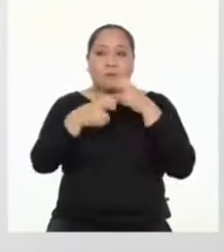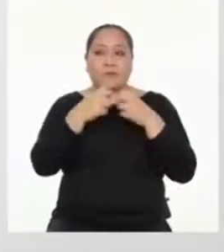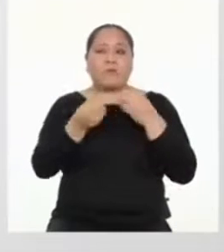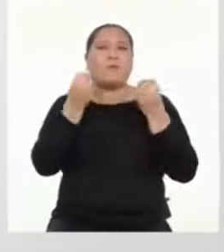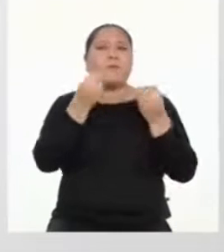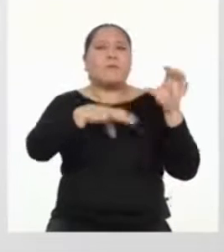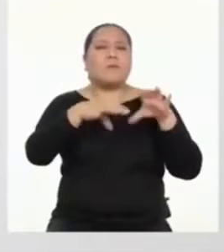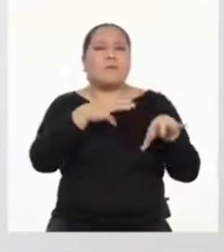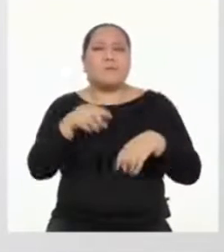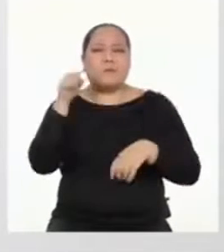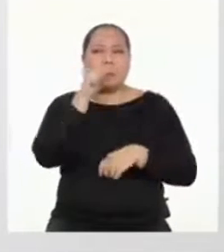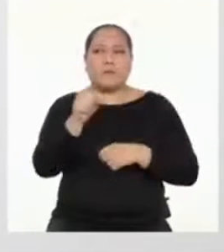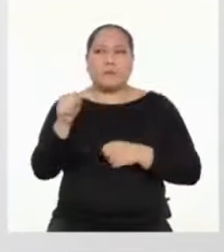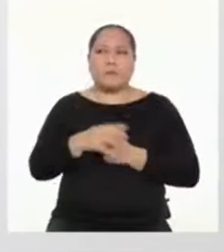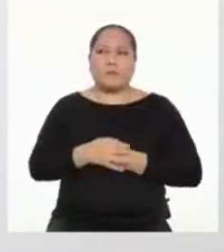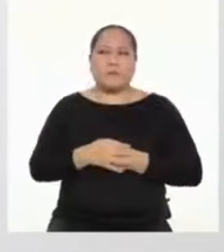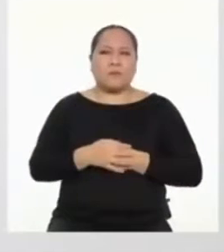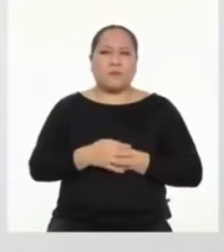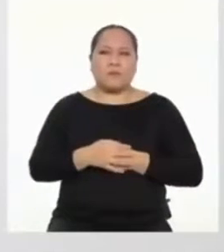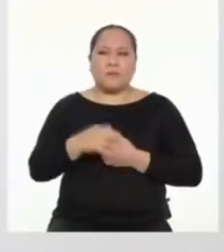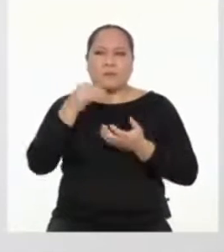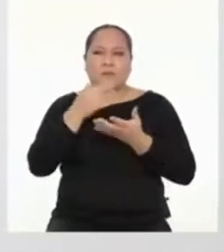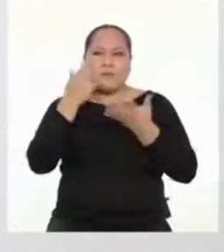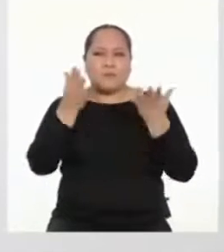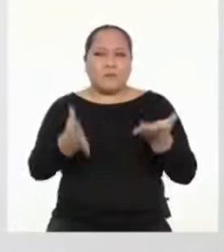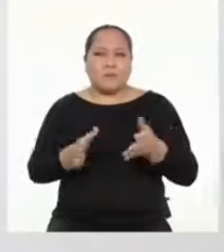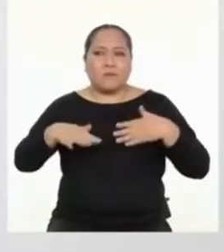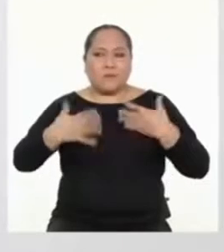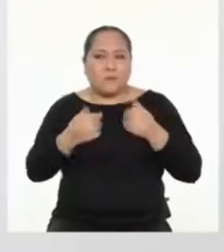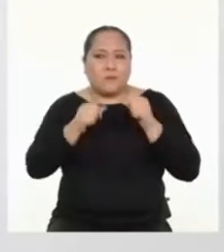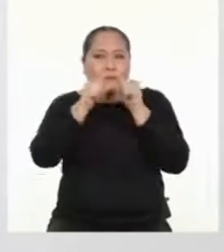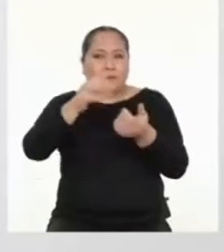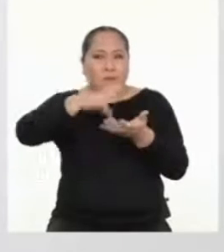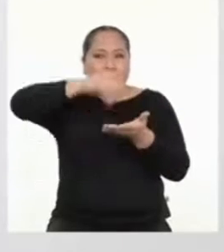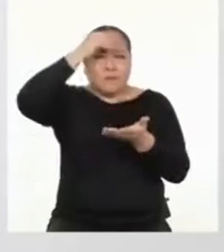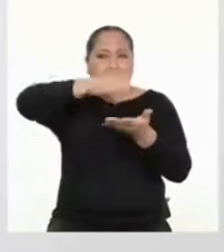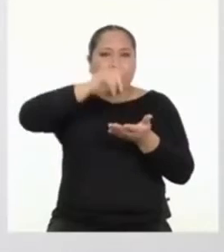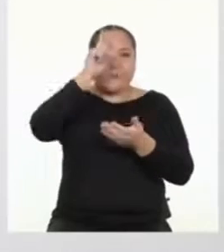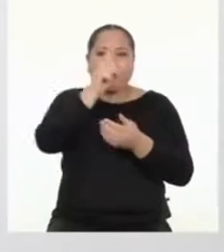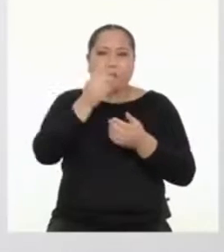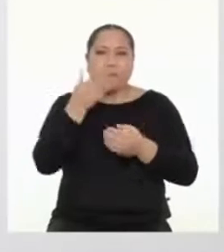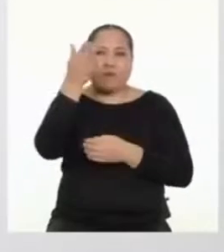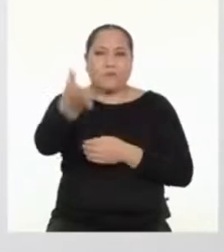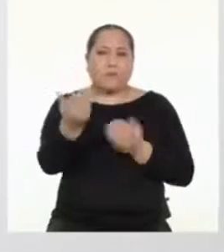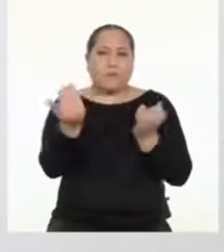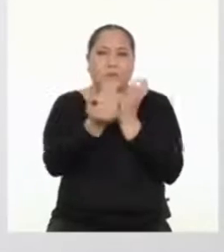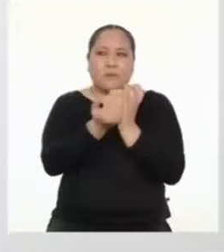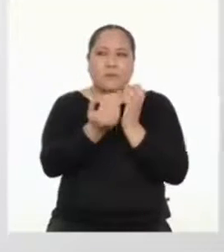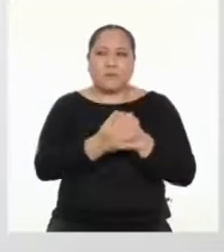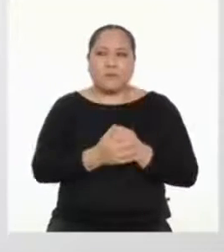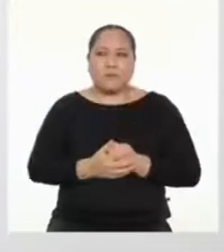¿Cómo hacemos para que las y los estudiantes puedan seguir aprendiendo sin asistir al colegio?